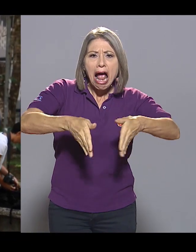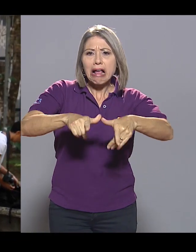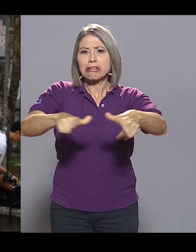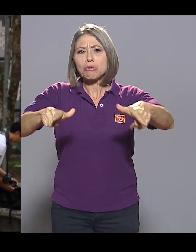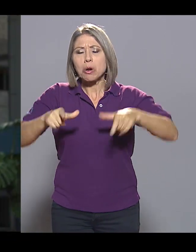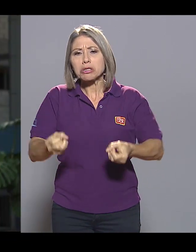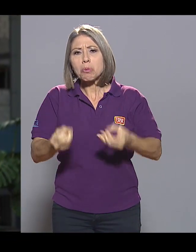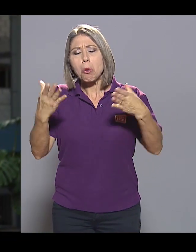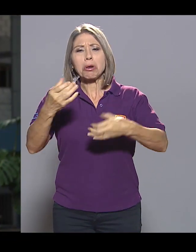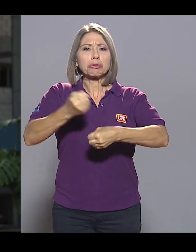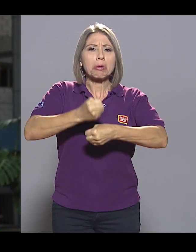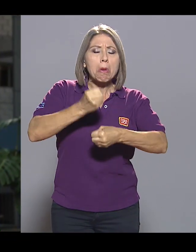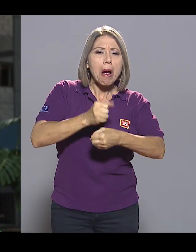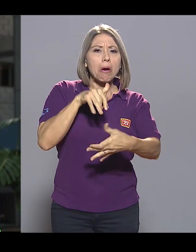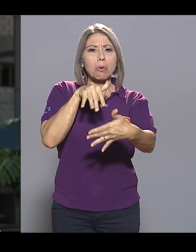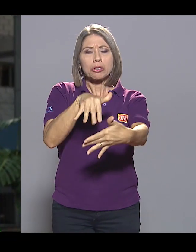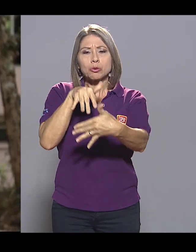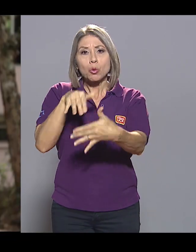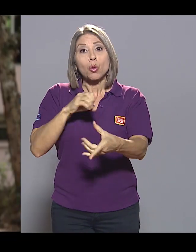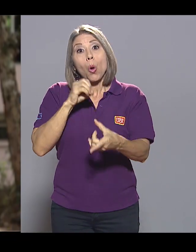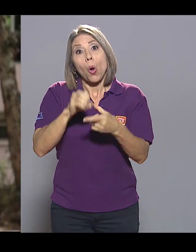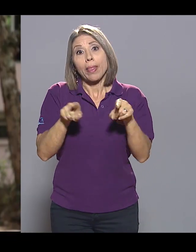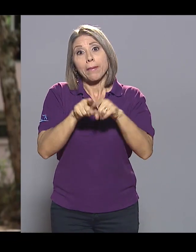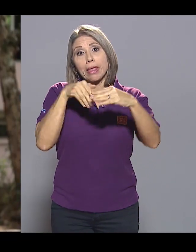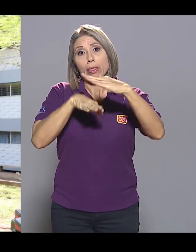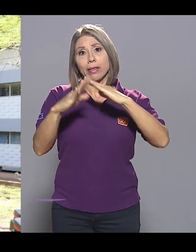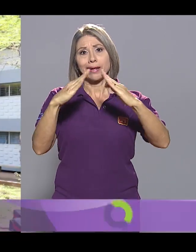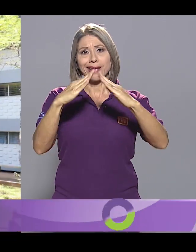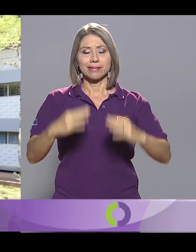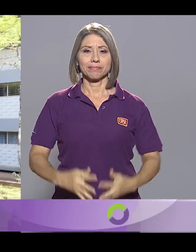lugares de trabajo y estudio e incluso a nivel doméstico.